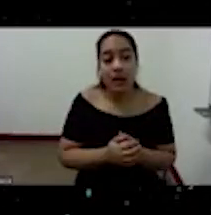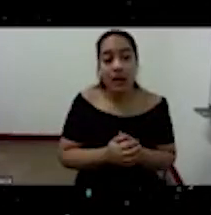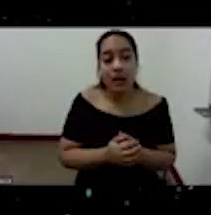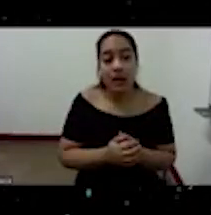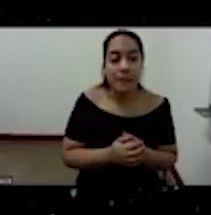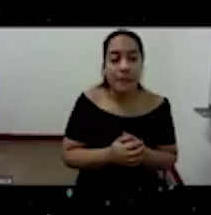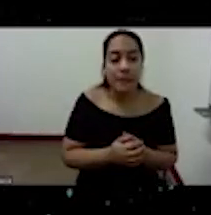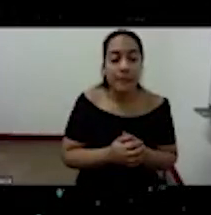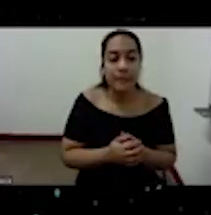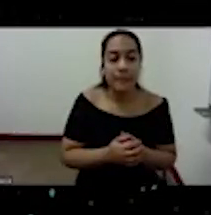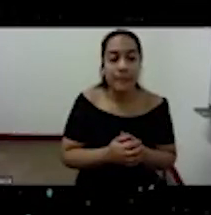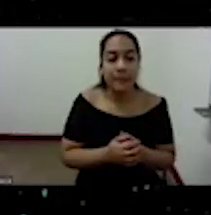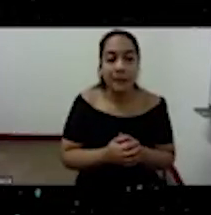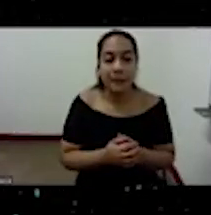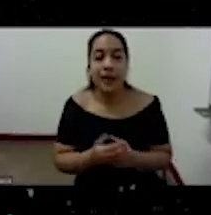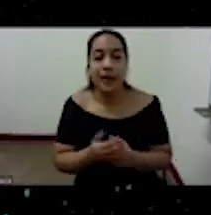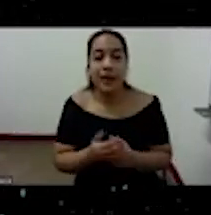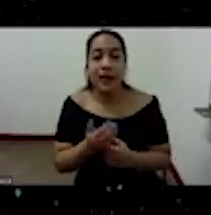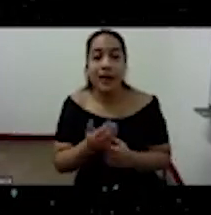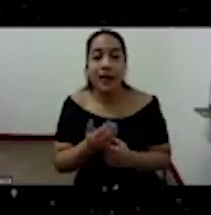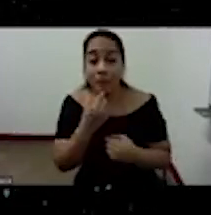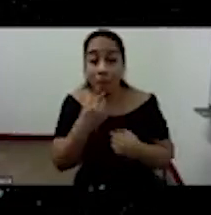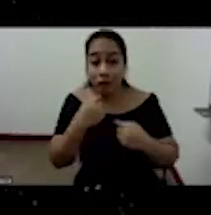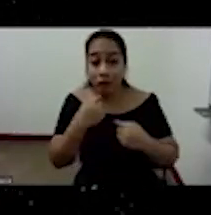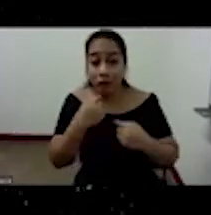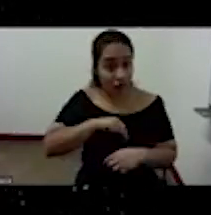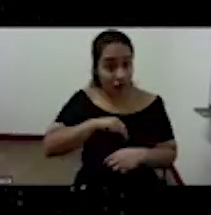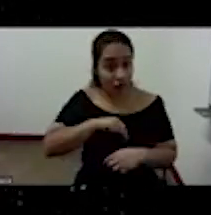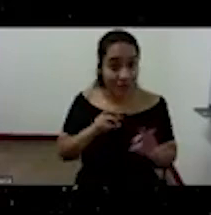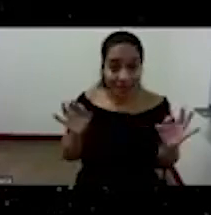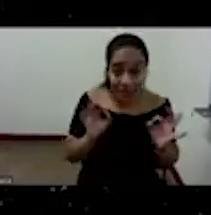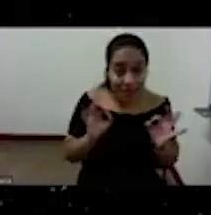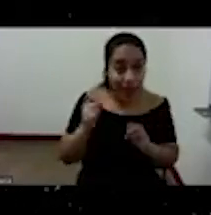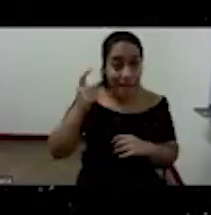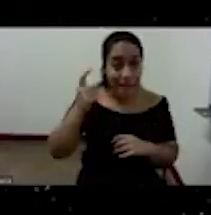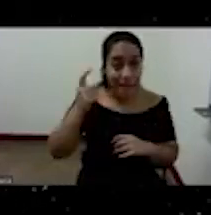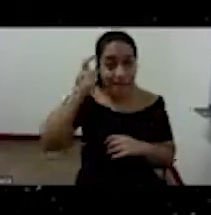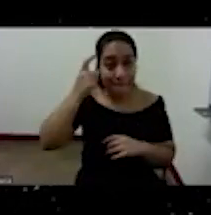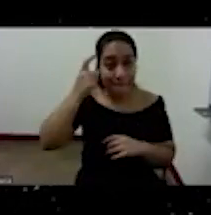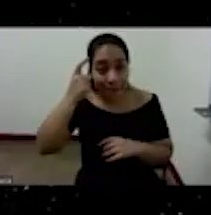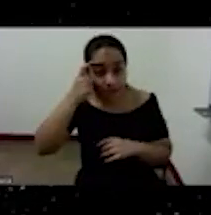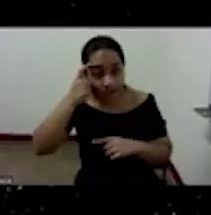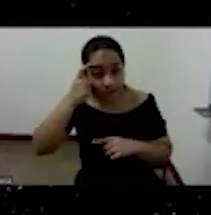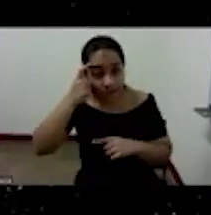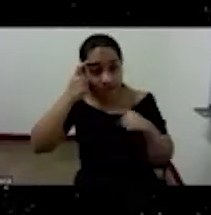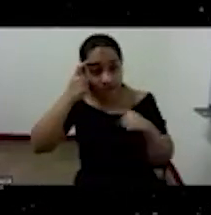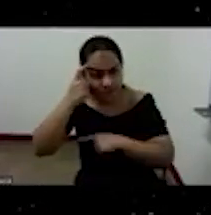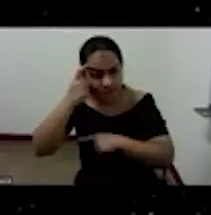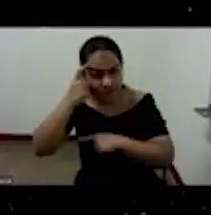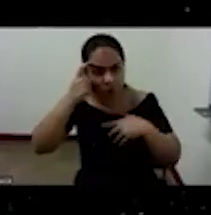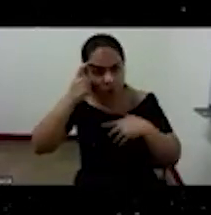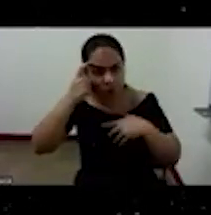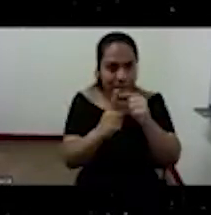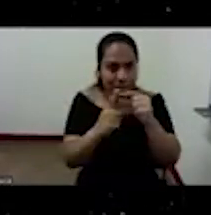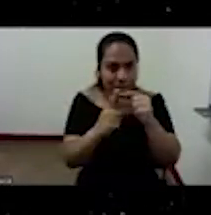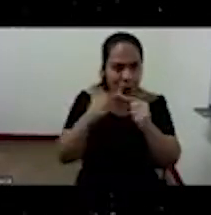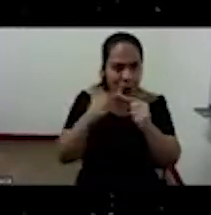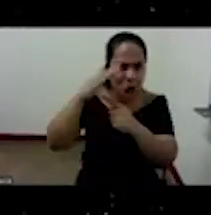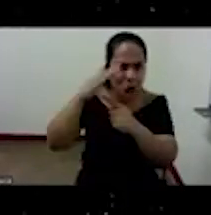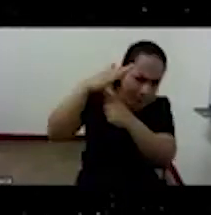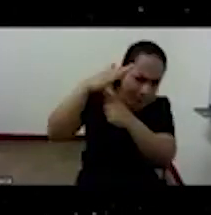si no pensamos a la centralidad de la palabra humillación